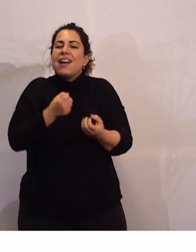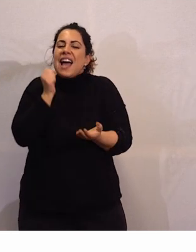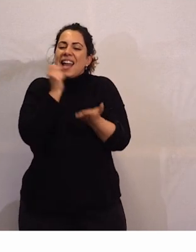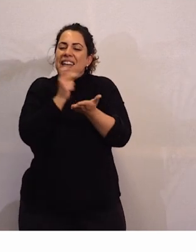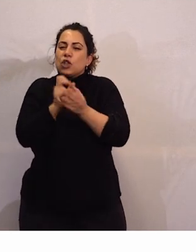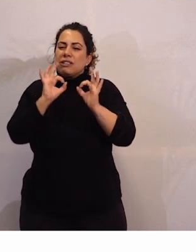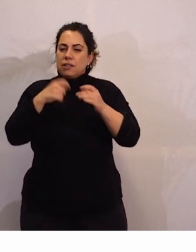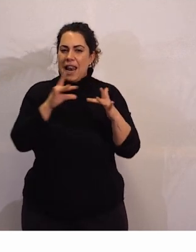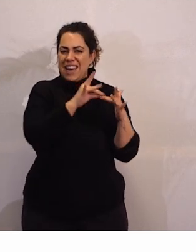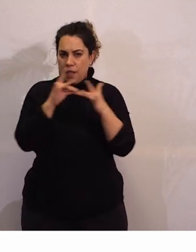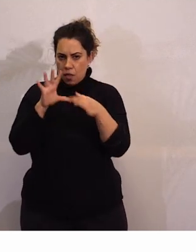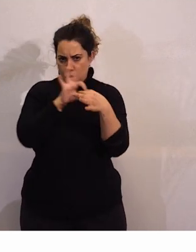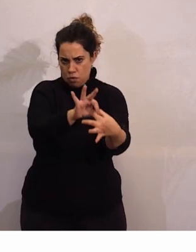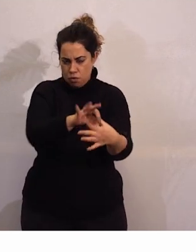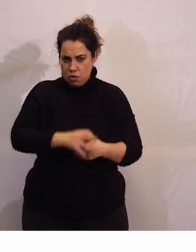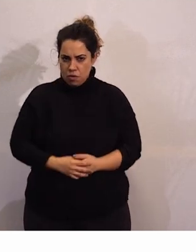del liderazgo.